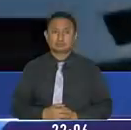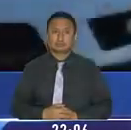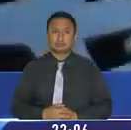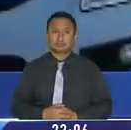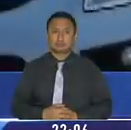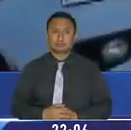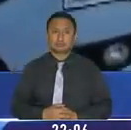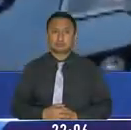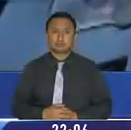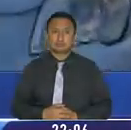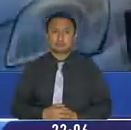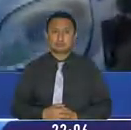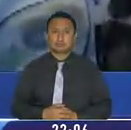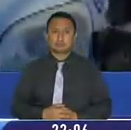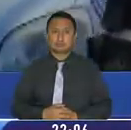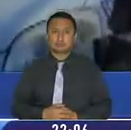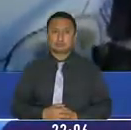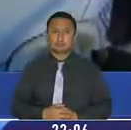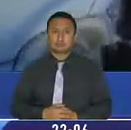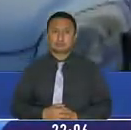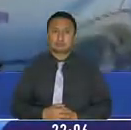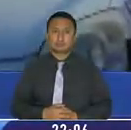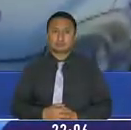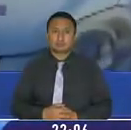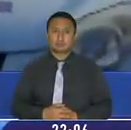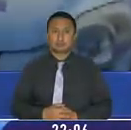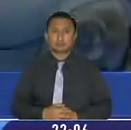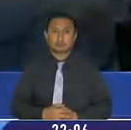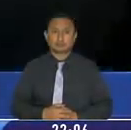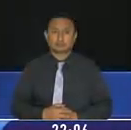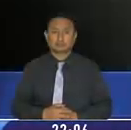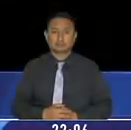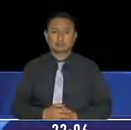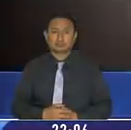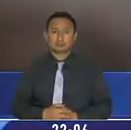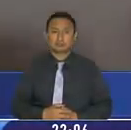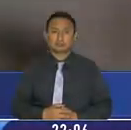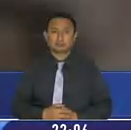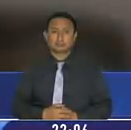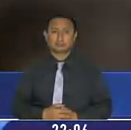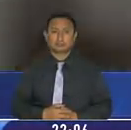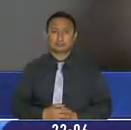He podido ser testigos y escuchar varios disparos, varias...